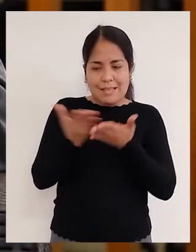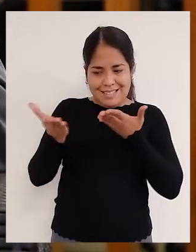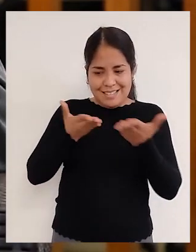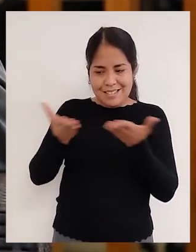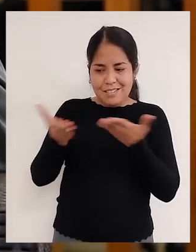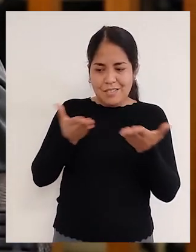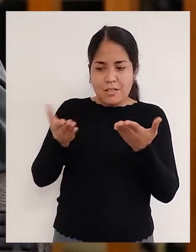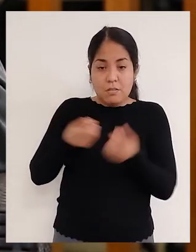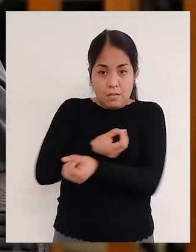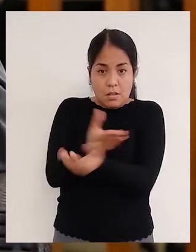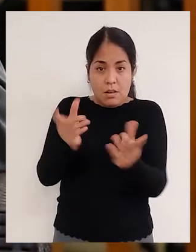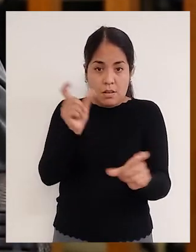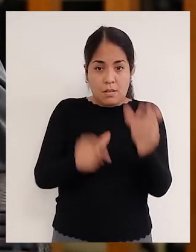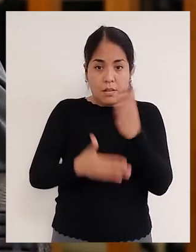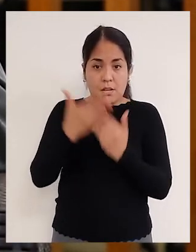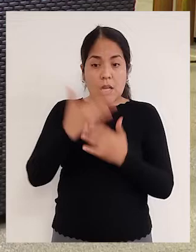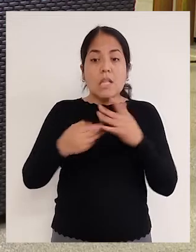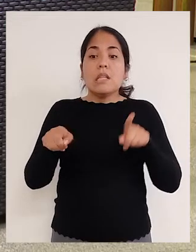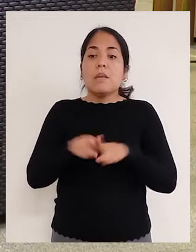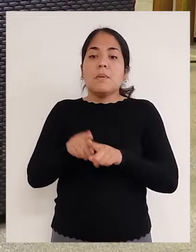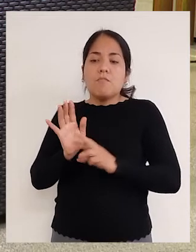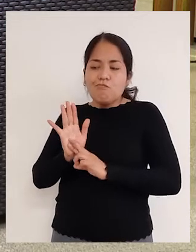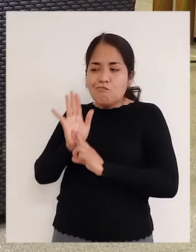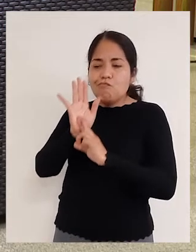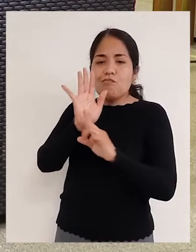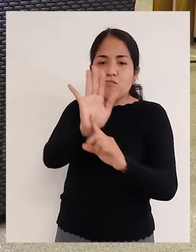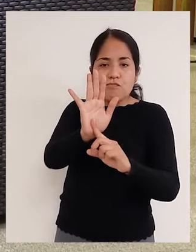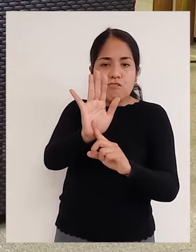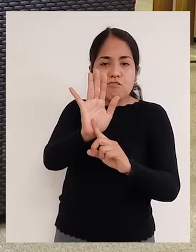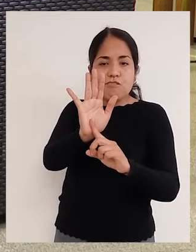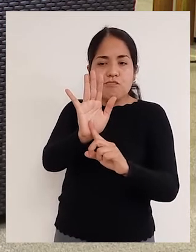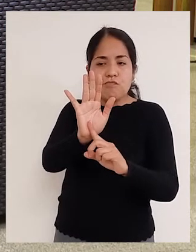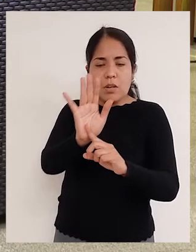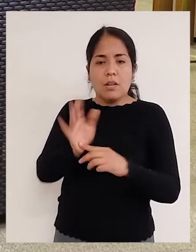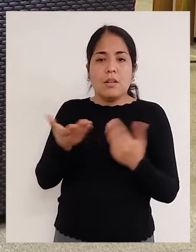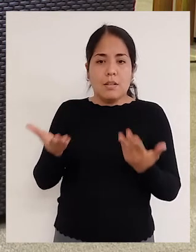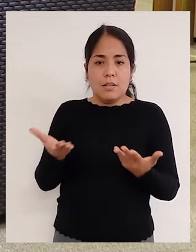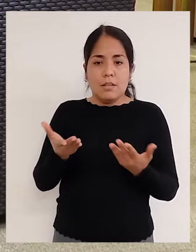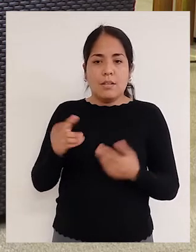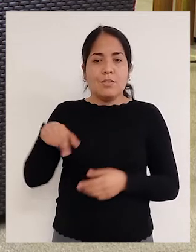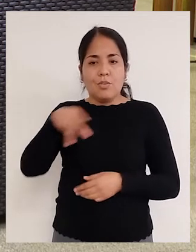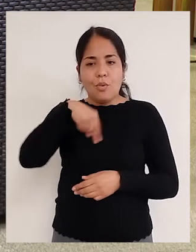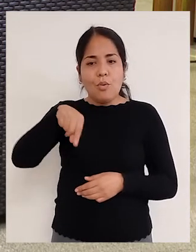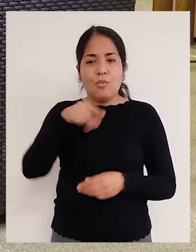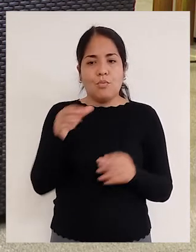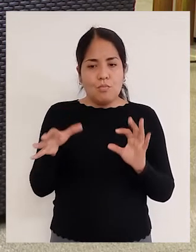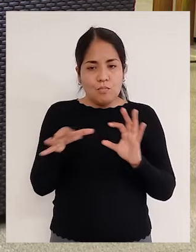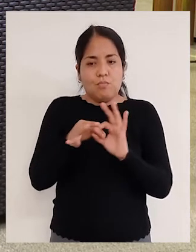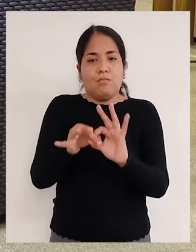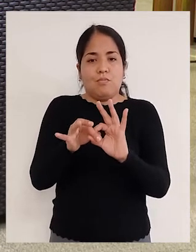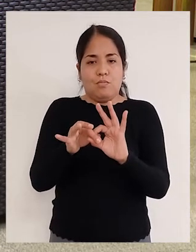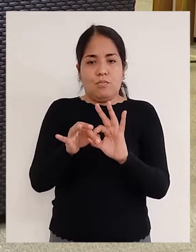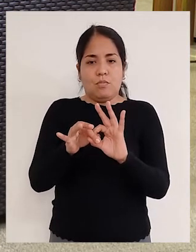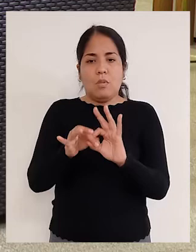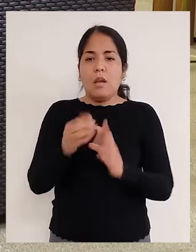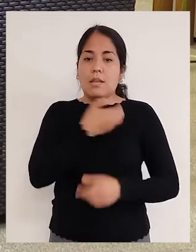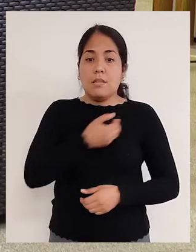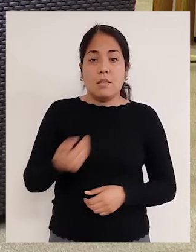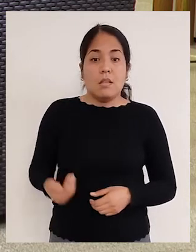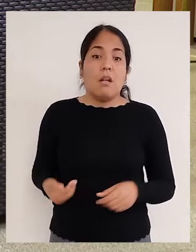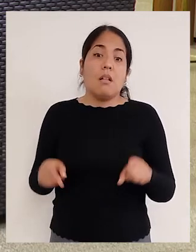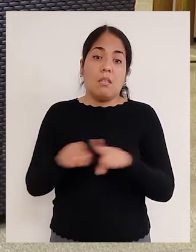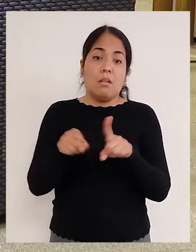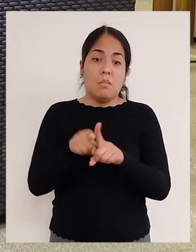buena atención a las personas con discapacidad, pero también en visibilizarlas. Ese es un tema en el cual tenemos que trabajar en conjunto no solamente